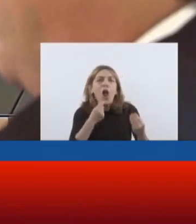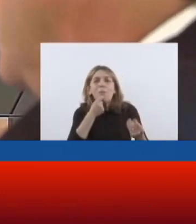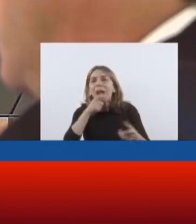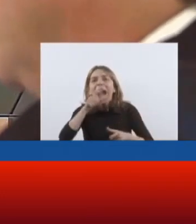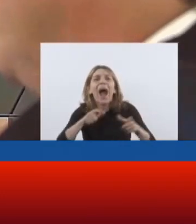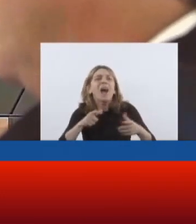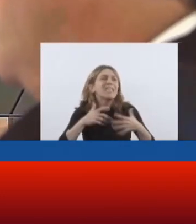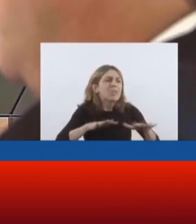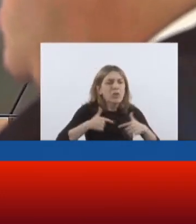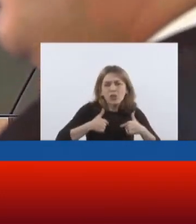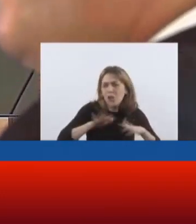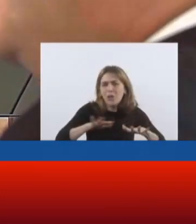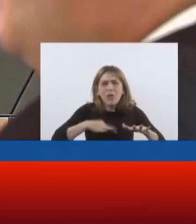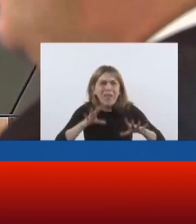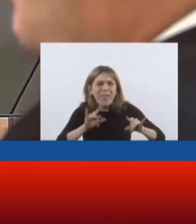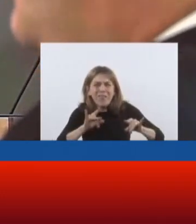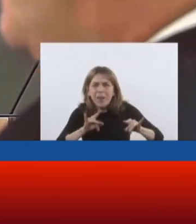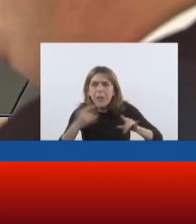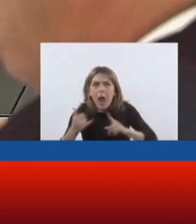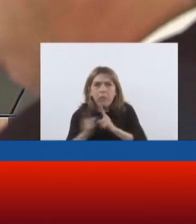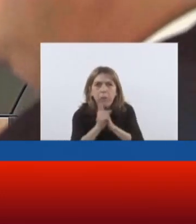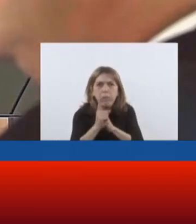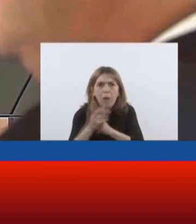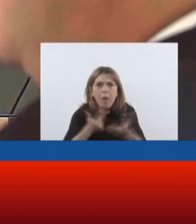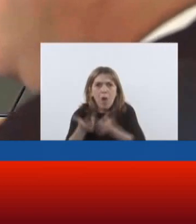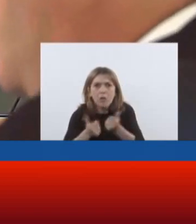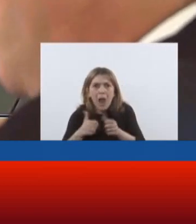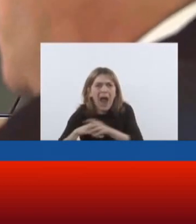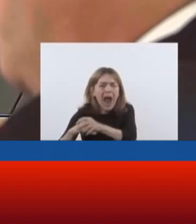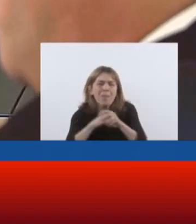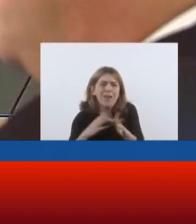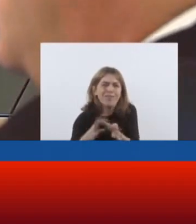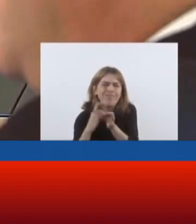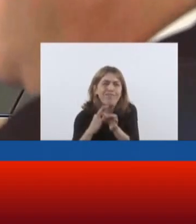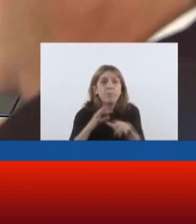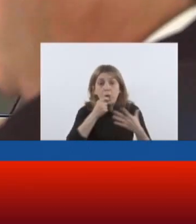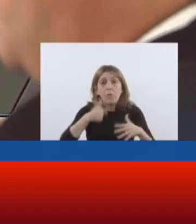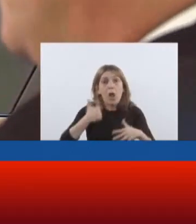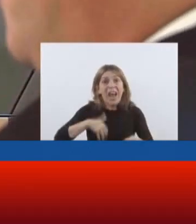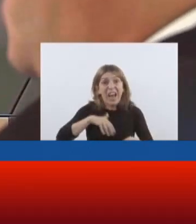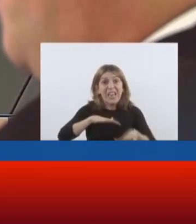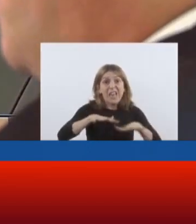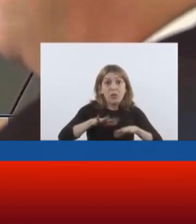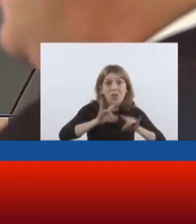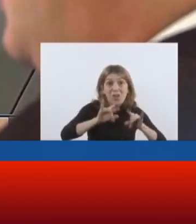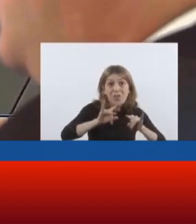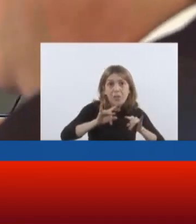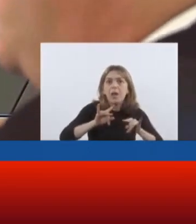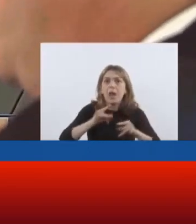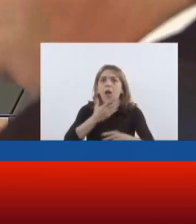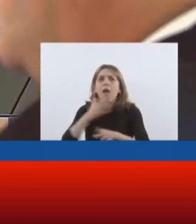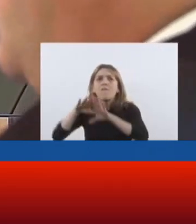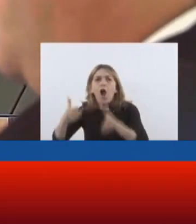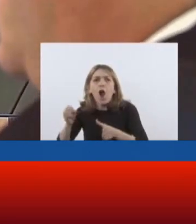los momentos difíciles, y cuando pasamos un momento difícil, el gobierno de Rusia, el Fondo Soberano de Rusia,